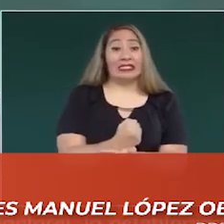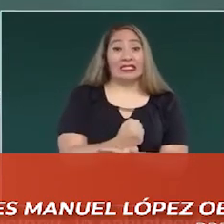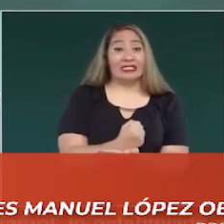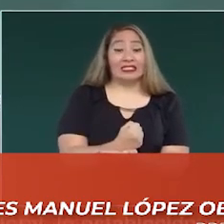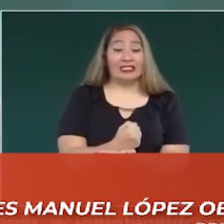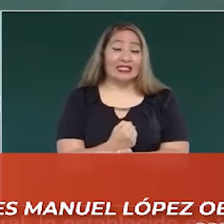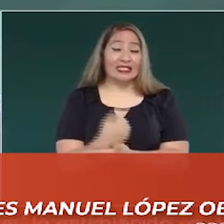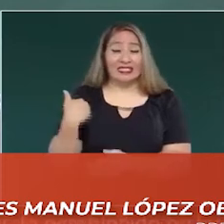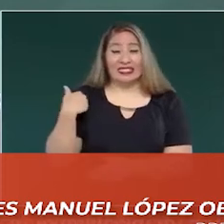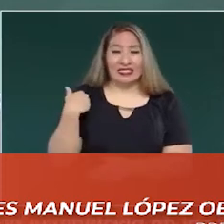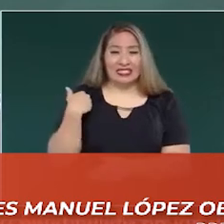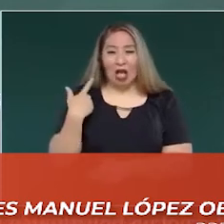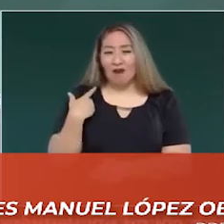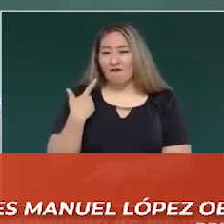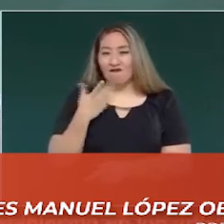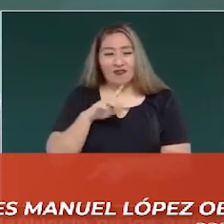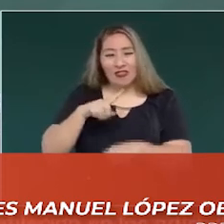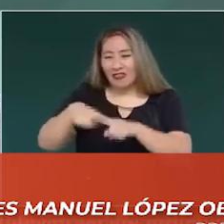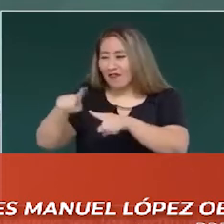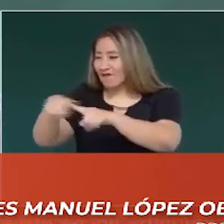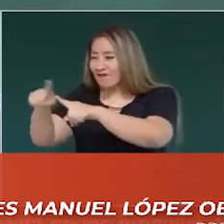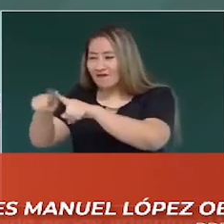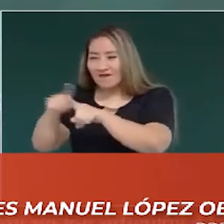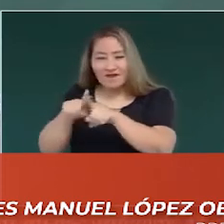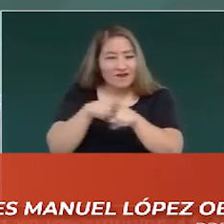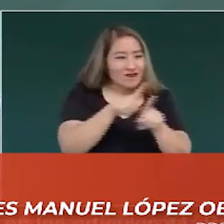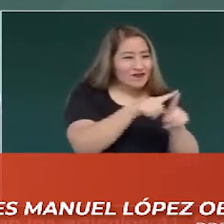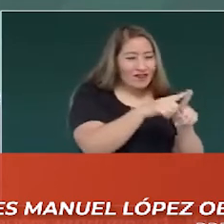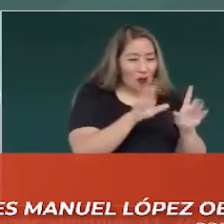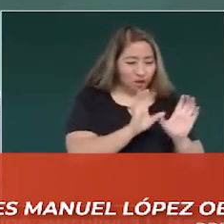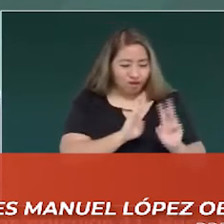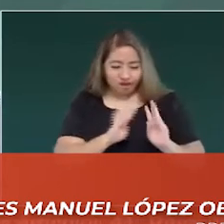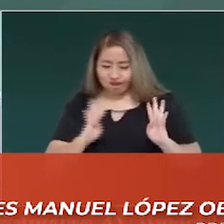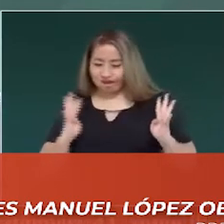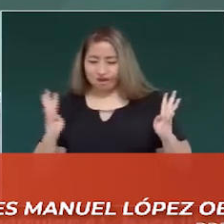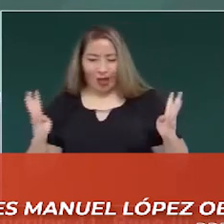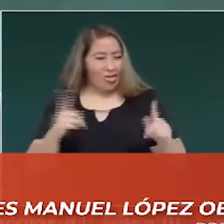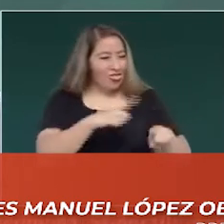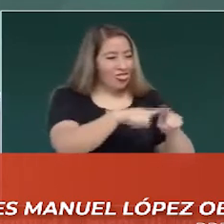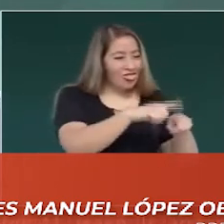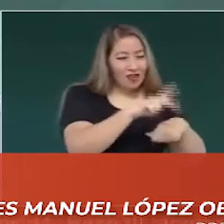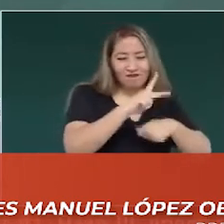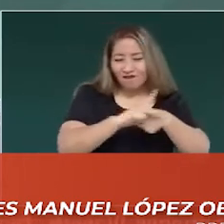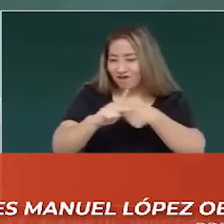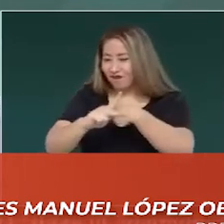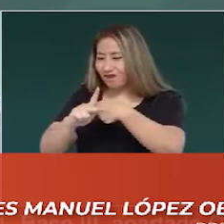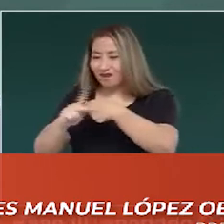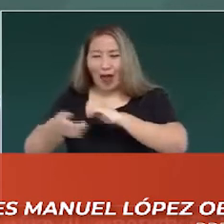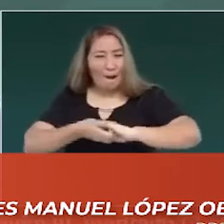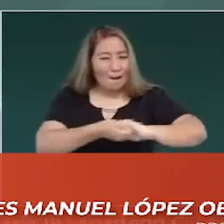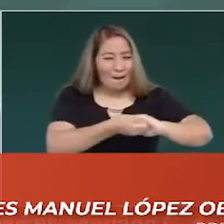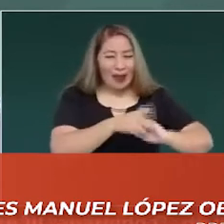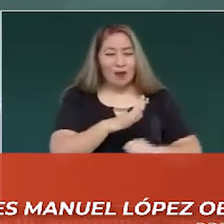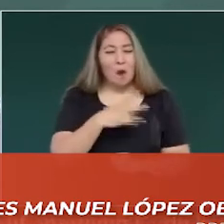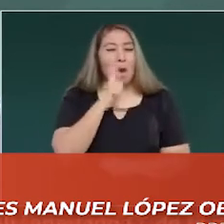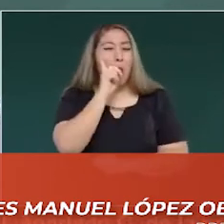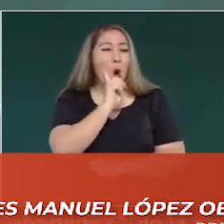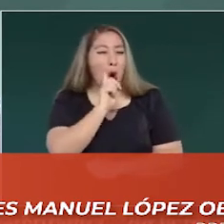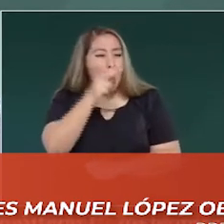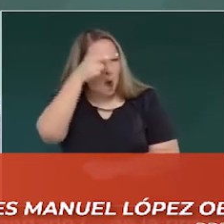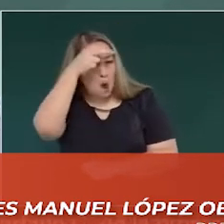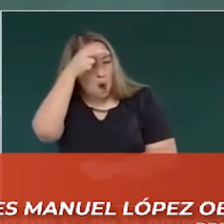enfrentando a otras mujeres de otros países, hermanos, mujeres